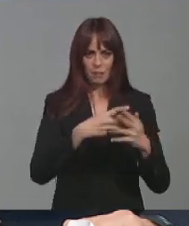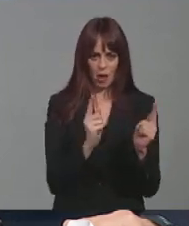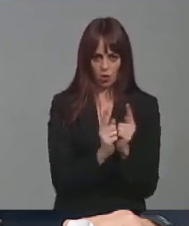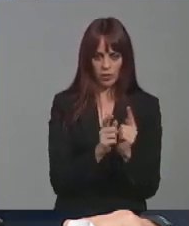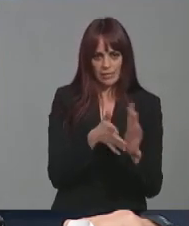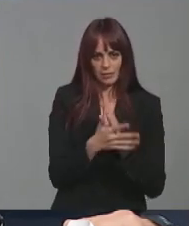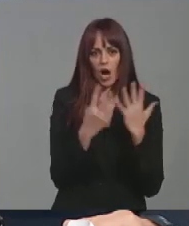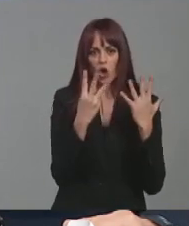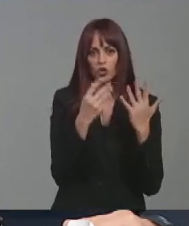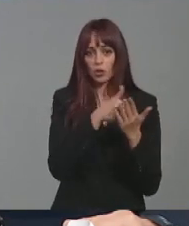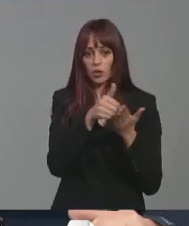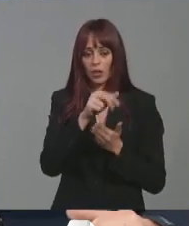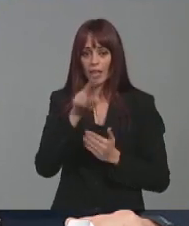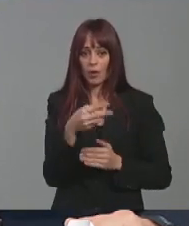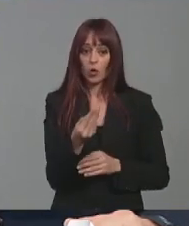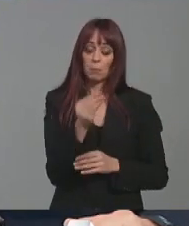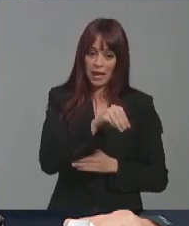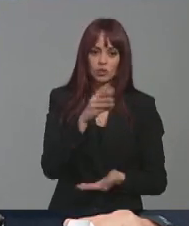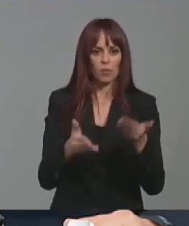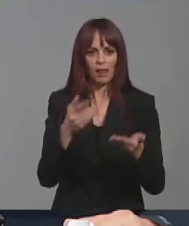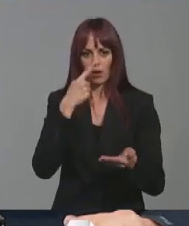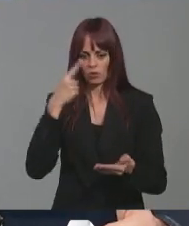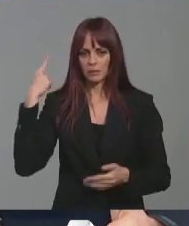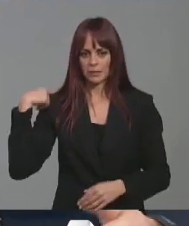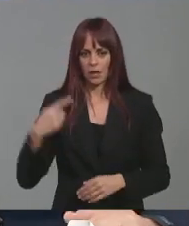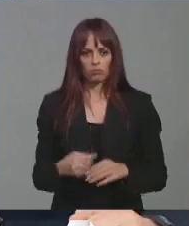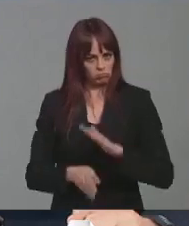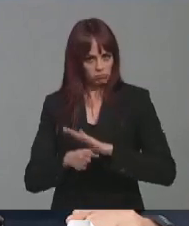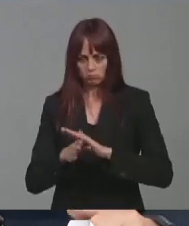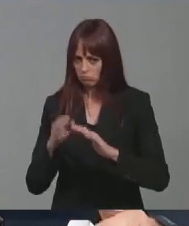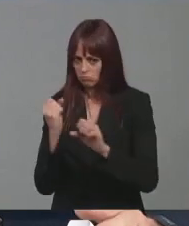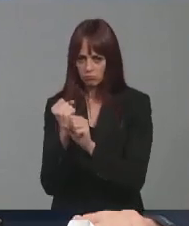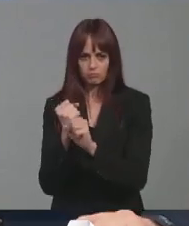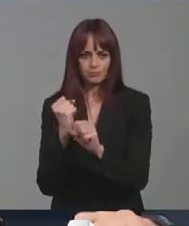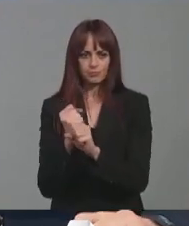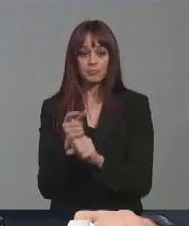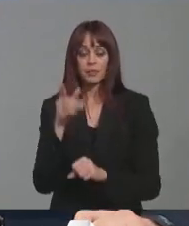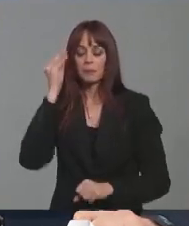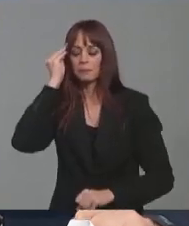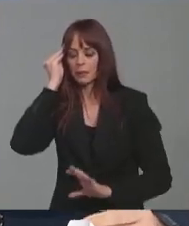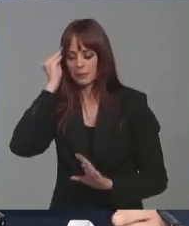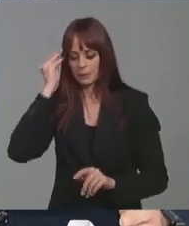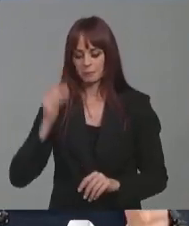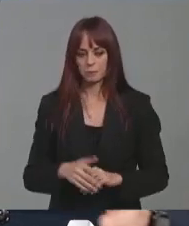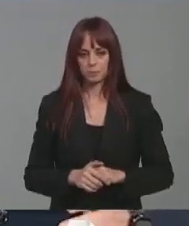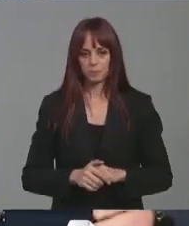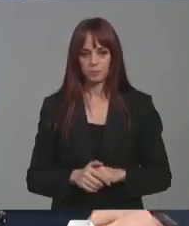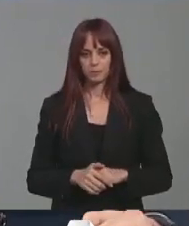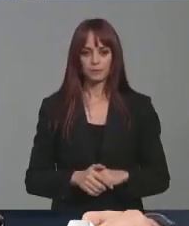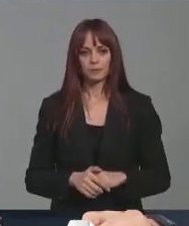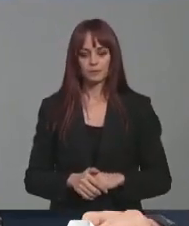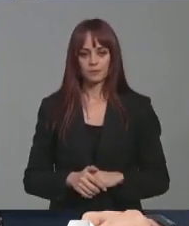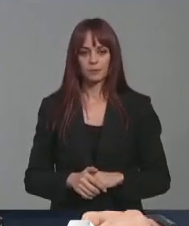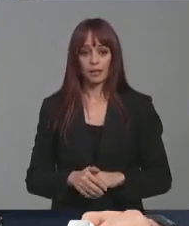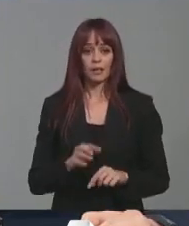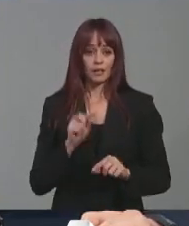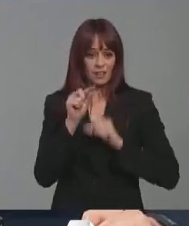8 millones de euros en relación al año pasado y seguimos trabajando porque tenga en cuenta que viene también como consecuencia